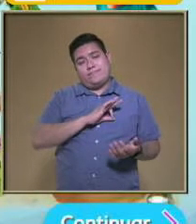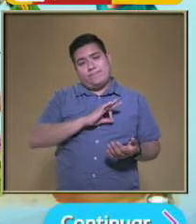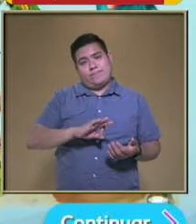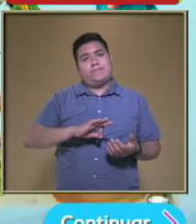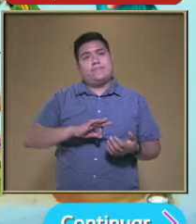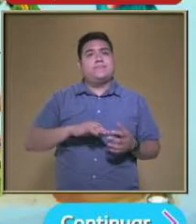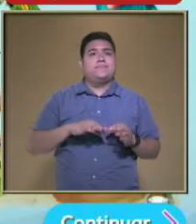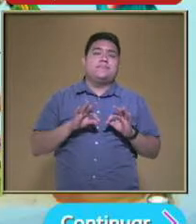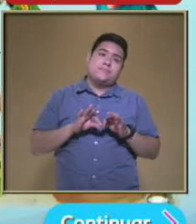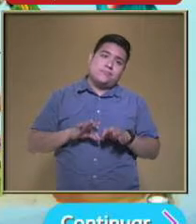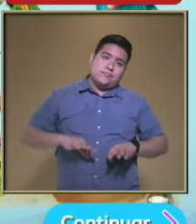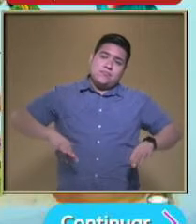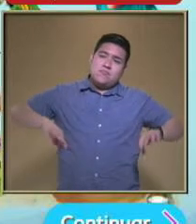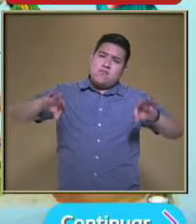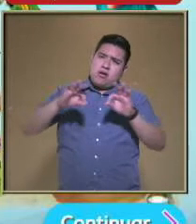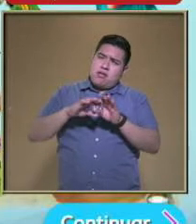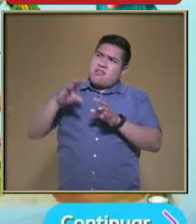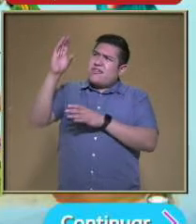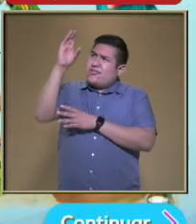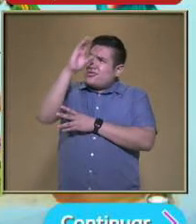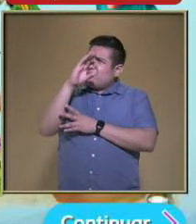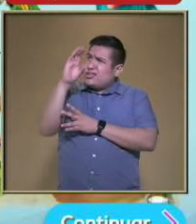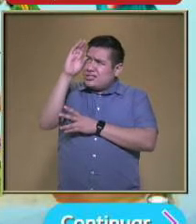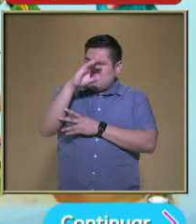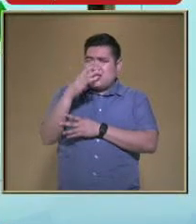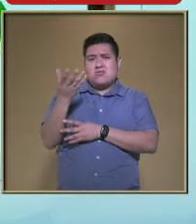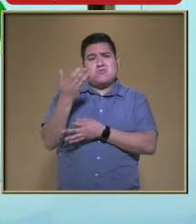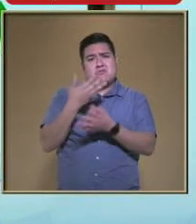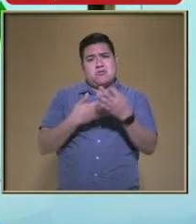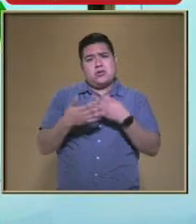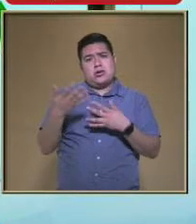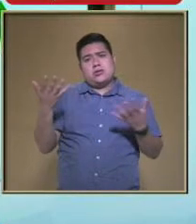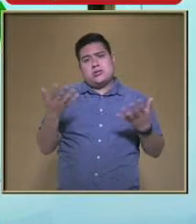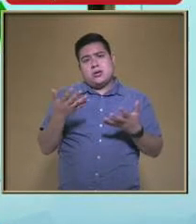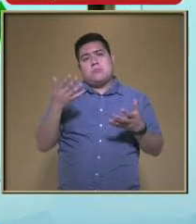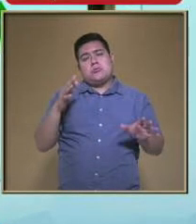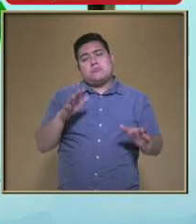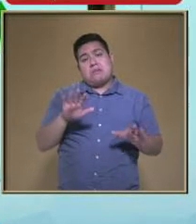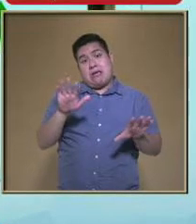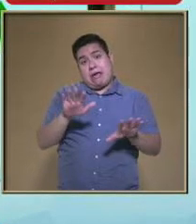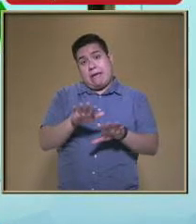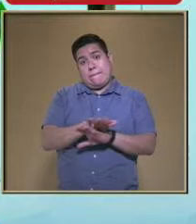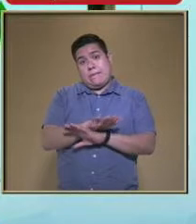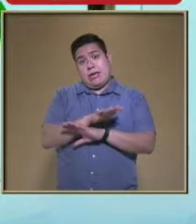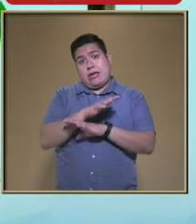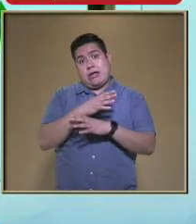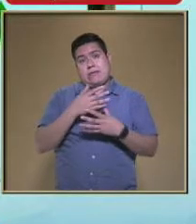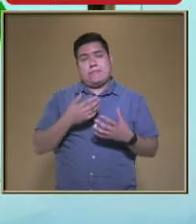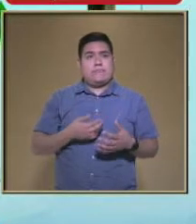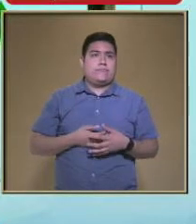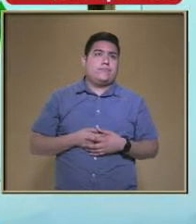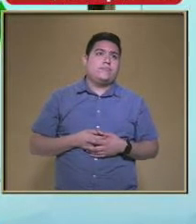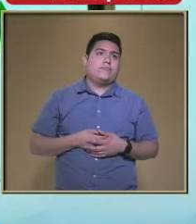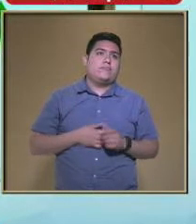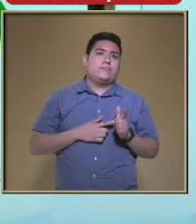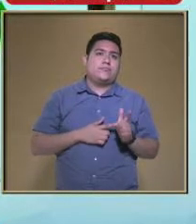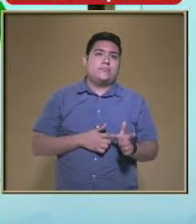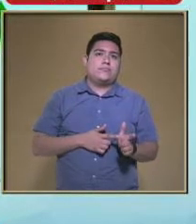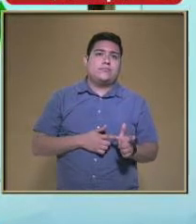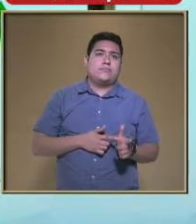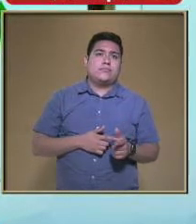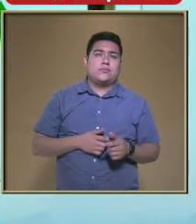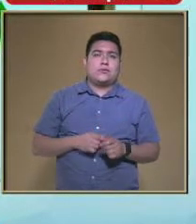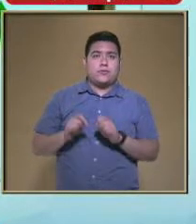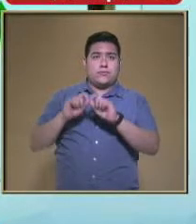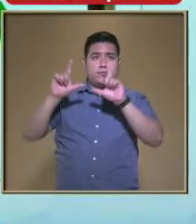Tener conciencia De las acciones Que tenemos Porque esto puede modificarlo Y causar daños Bien, vamos a continuar Con la siguiente